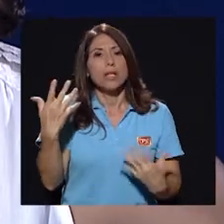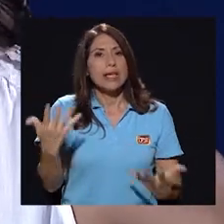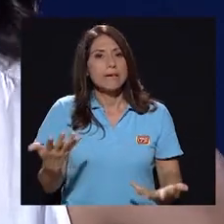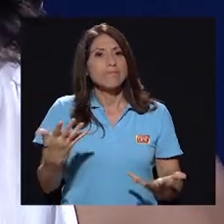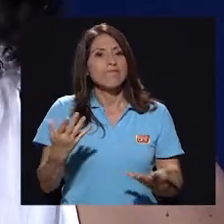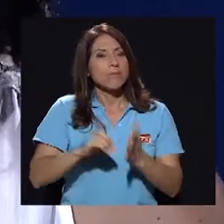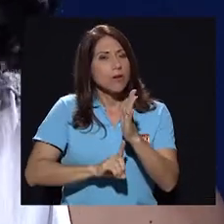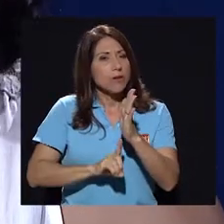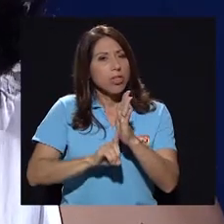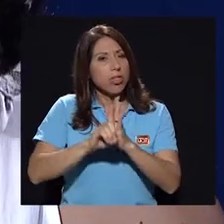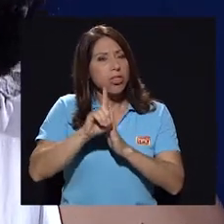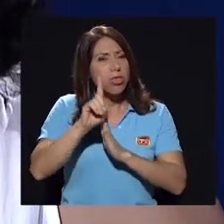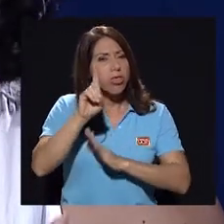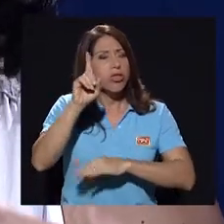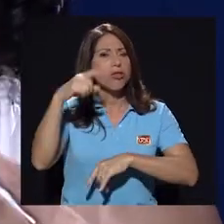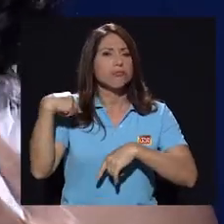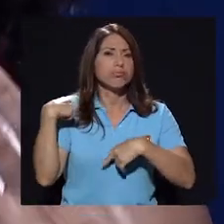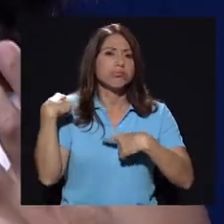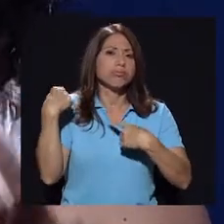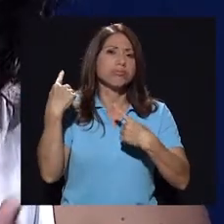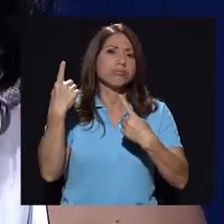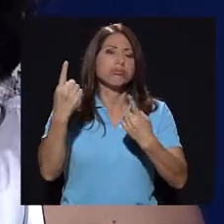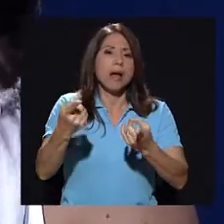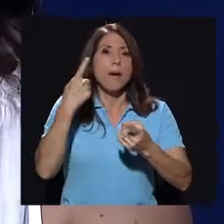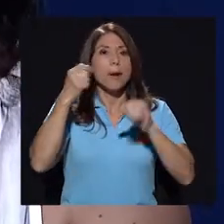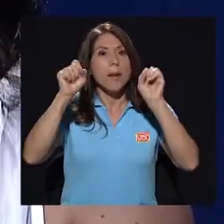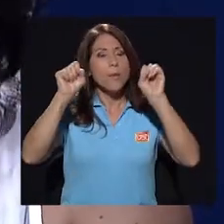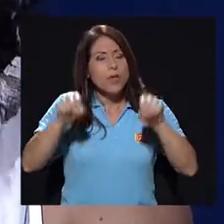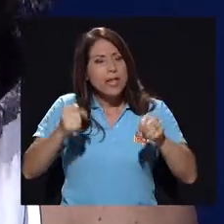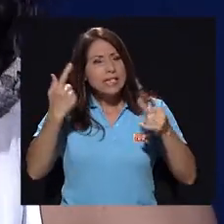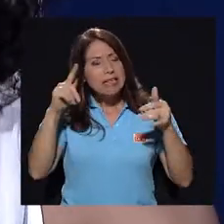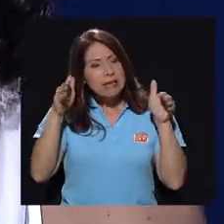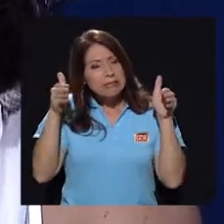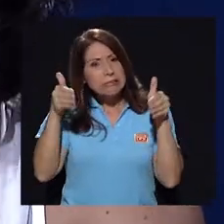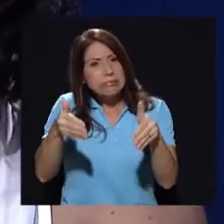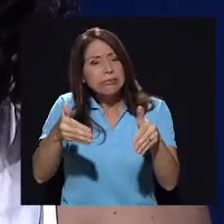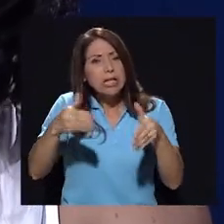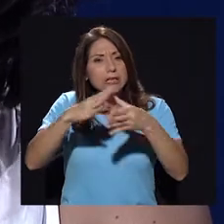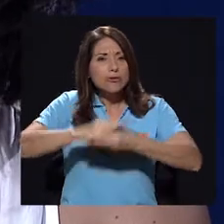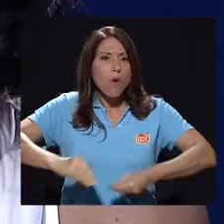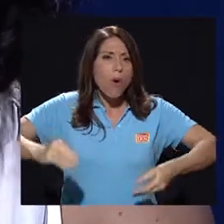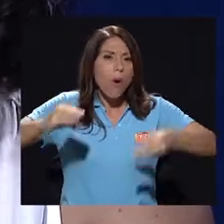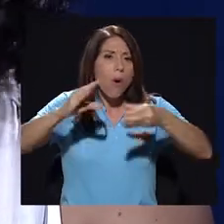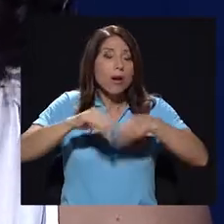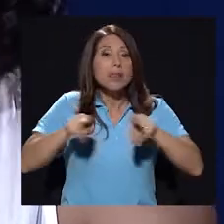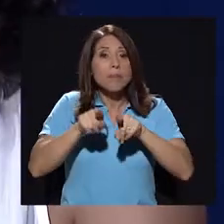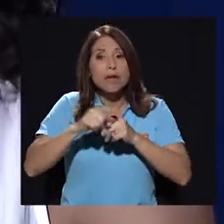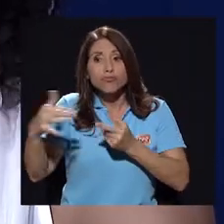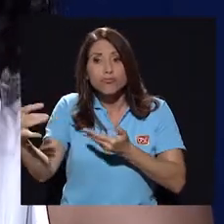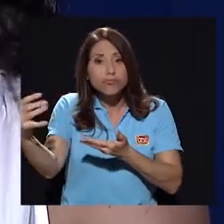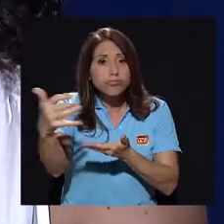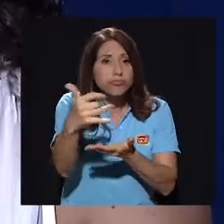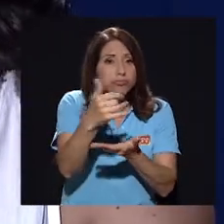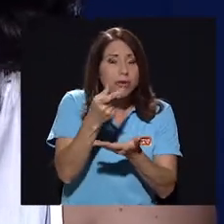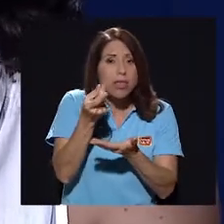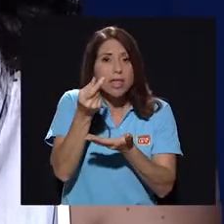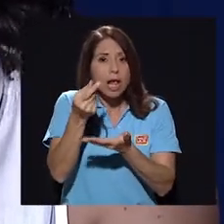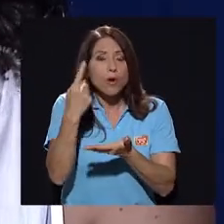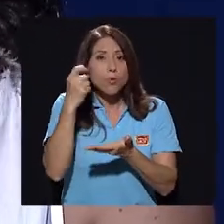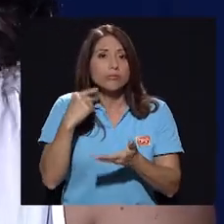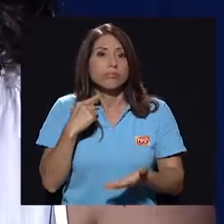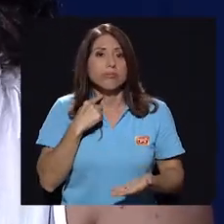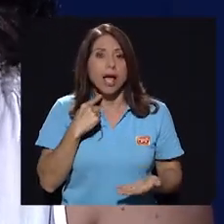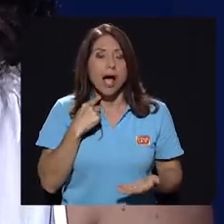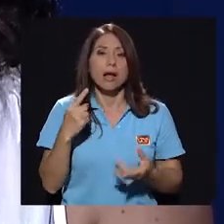desarrollo muy largo para poder poder llegar a la historia y además para conseguir el dinero, ¿verdad? Las películas son caras.